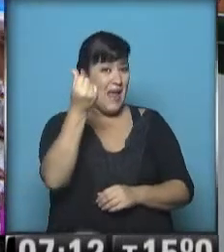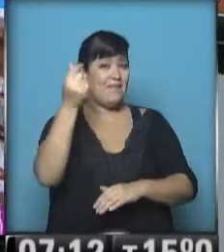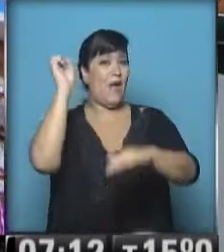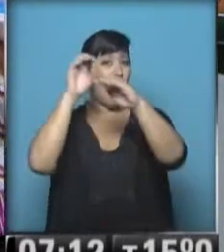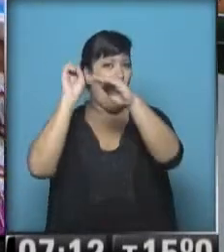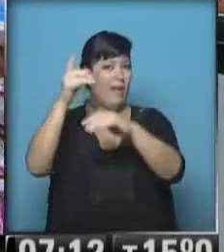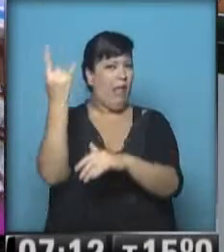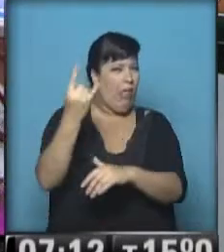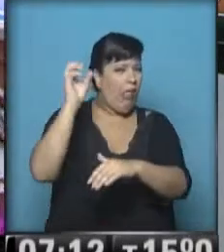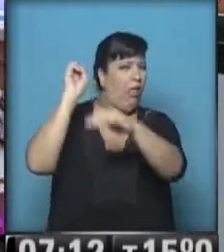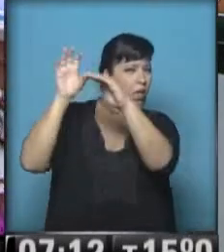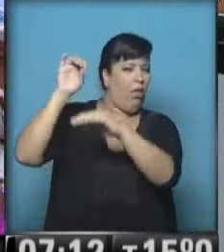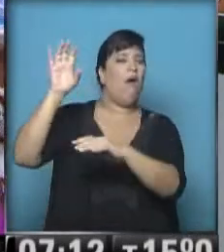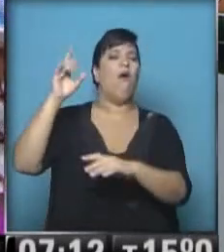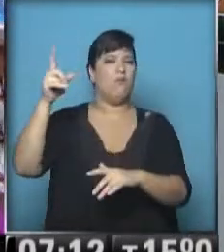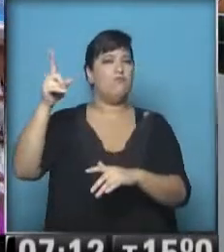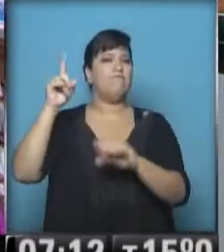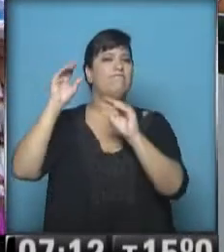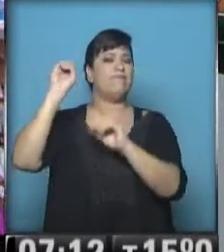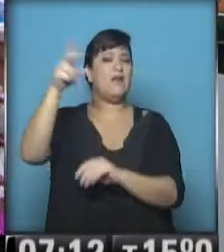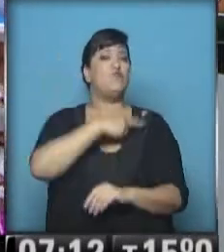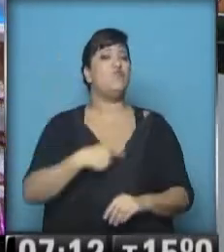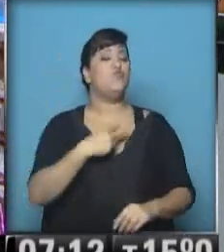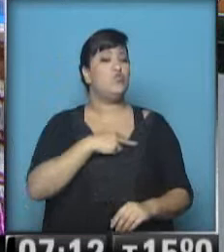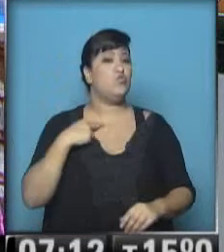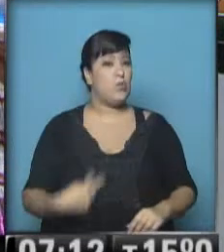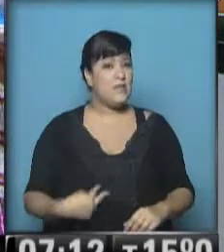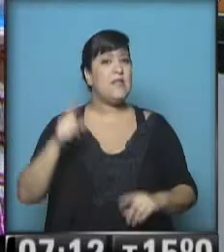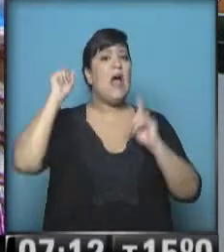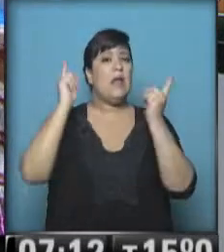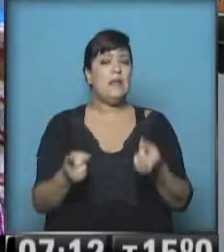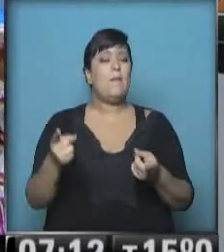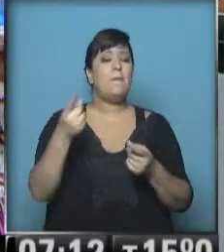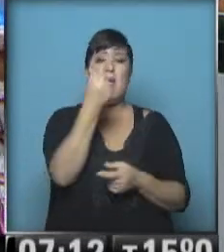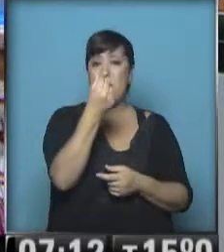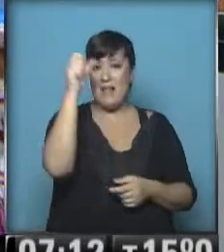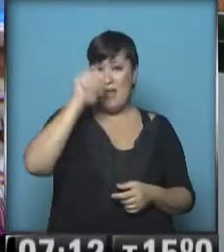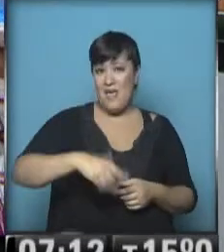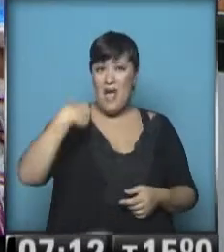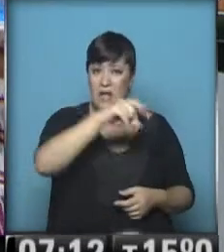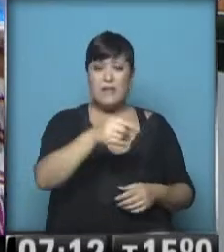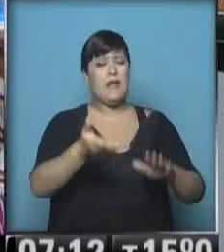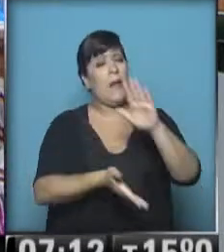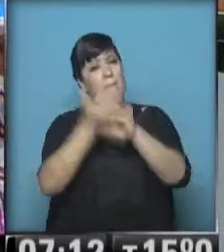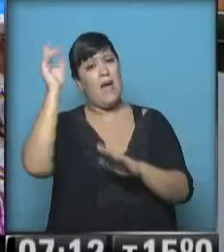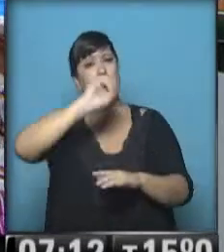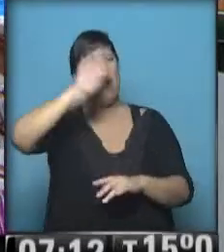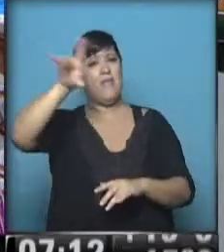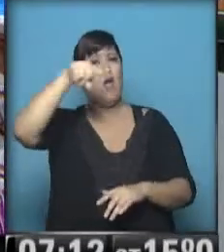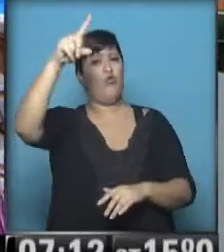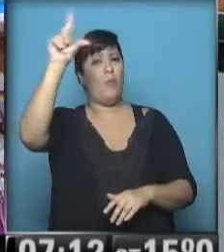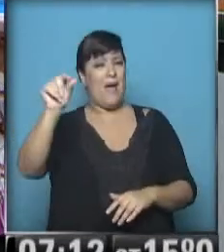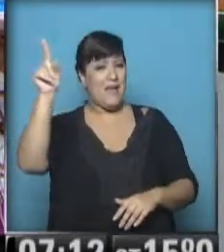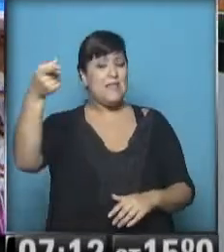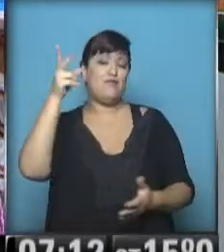particularmente en el HSBC, en la sucursal de Suiza, y toda esa pista del dinero que ha salido de la República Argentina que es nada más y nada menos que evasión